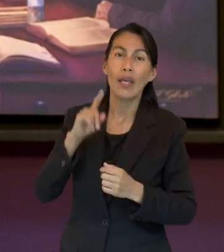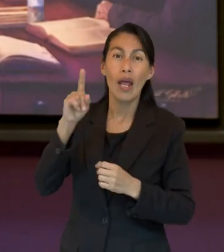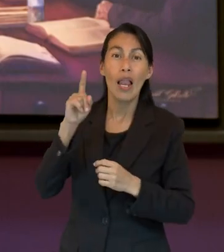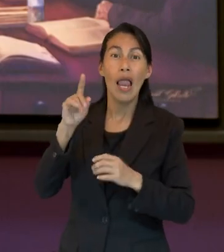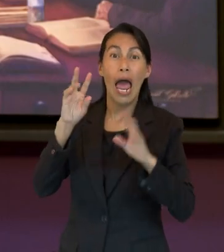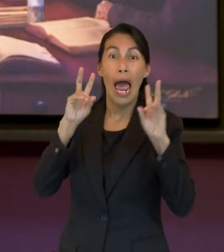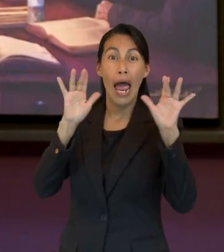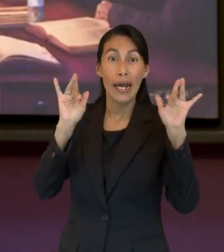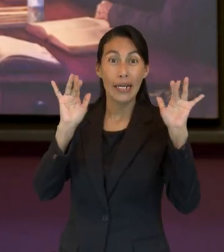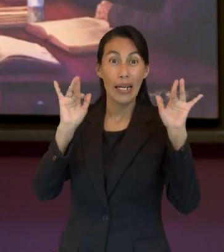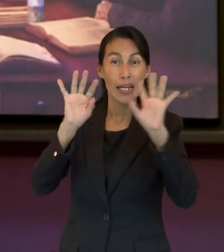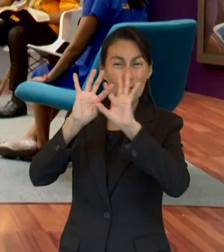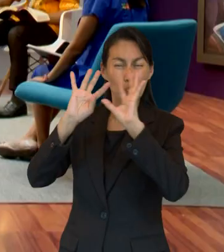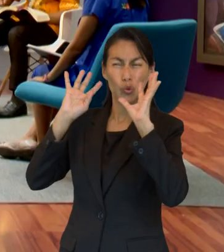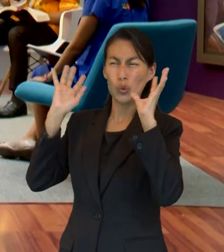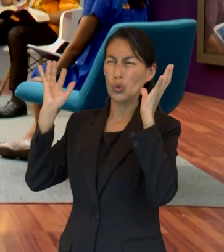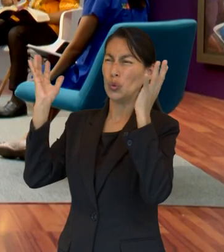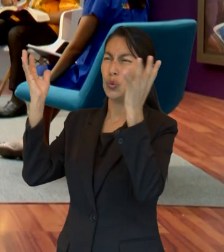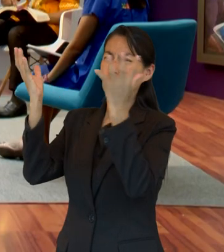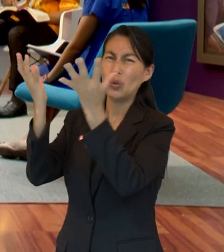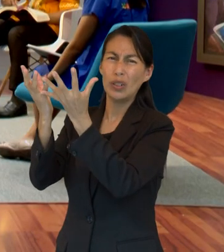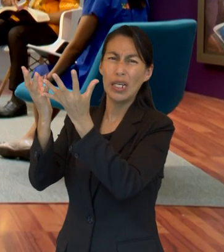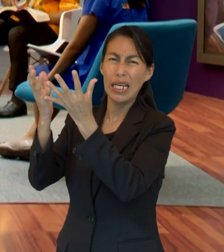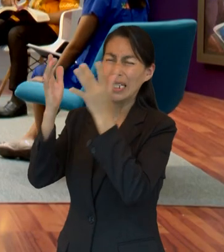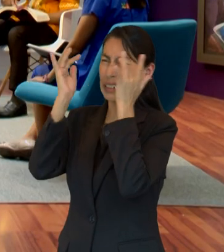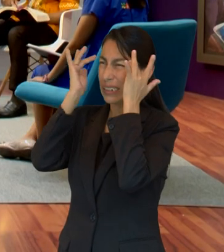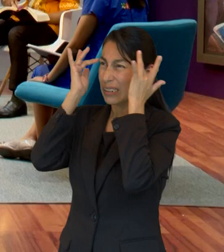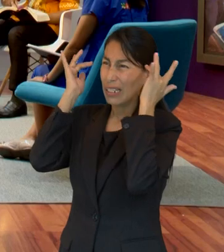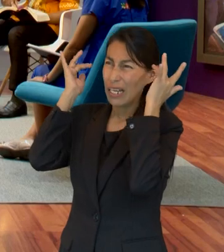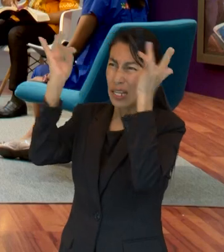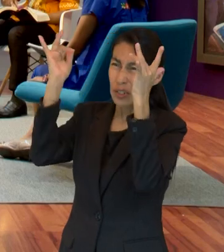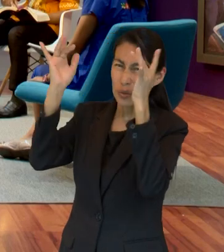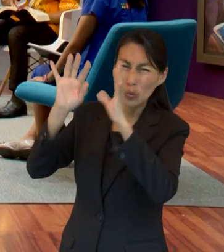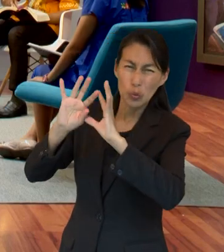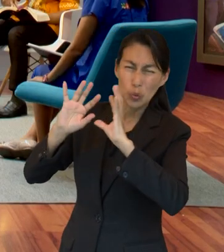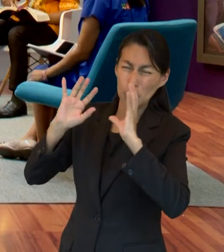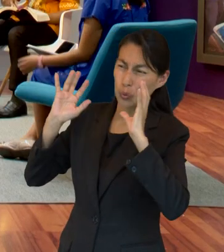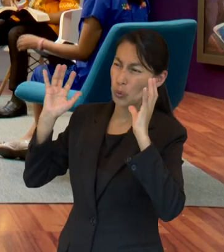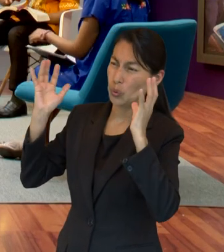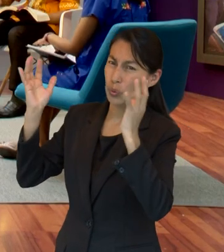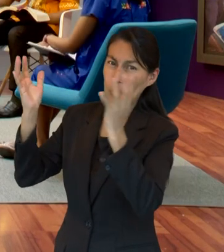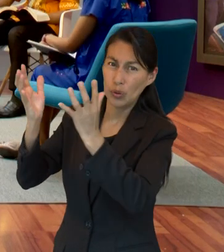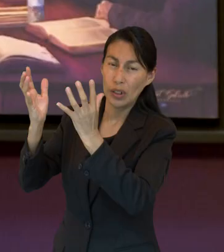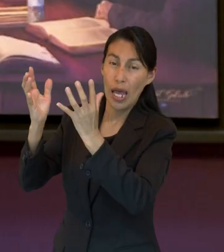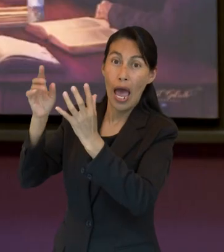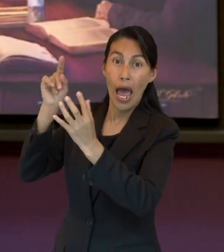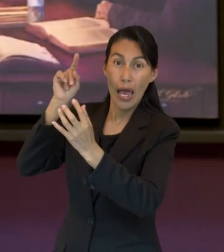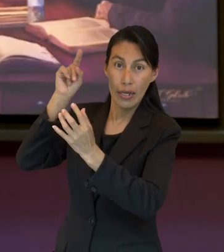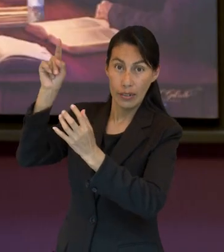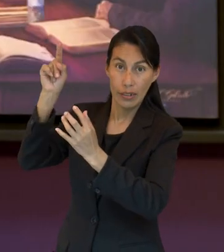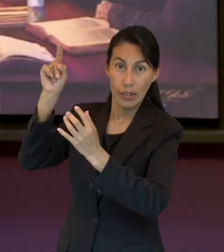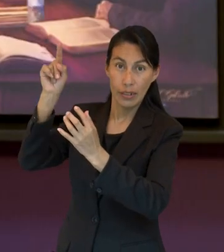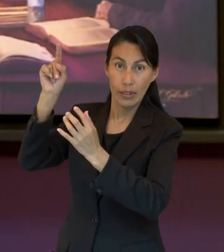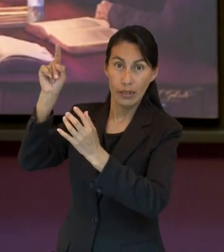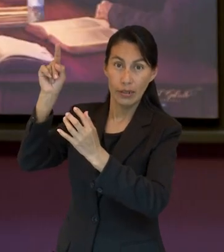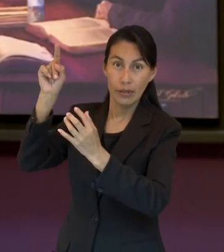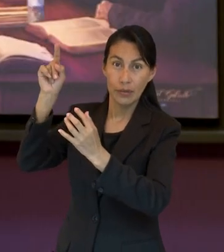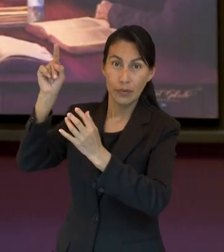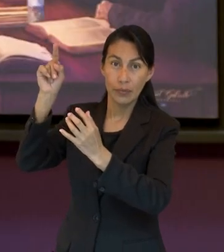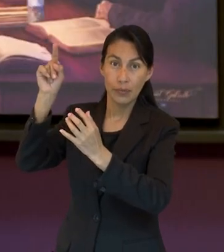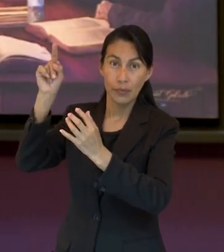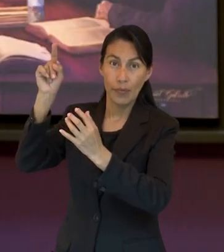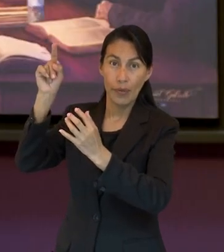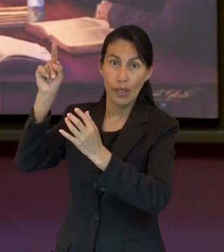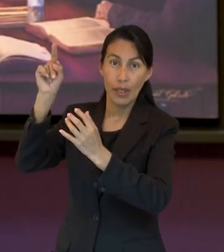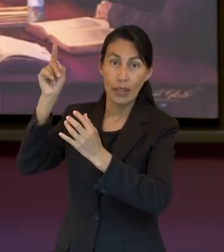está rodeado de ángeles y de todos los santos en el cielo, donde se hace